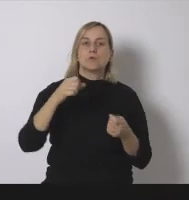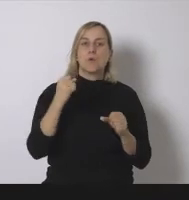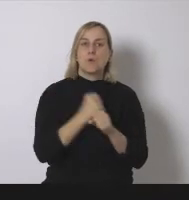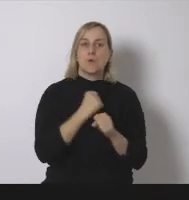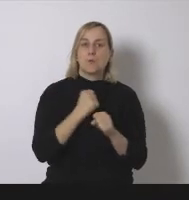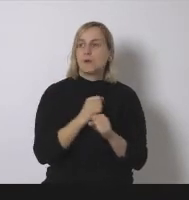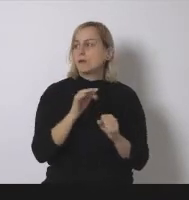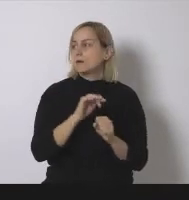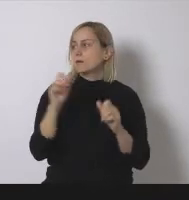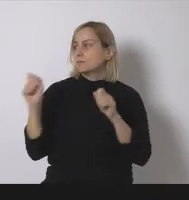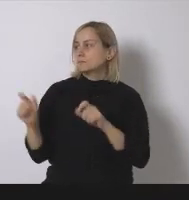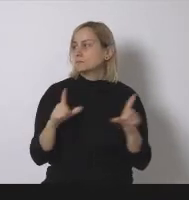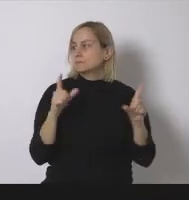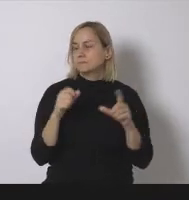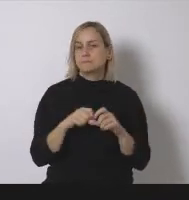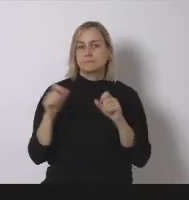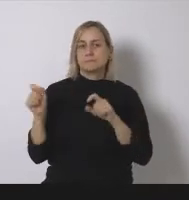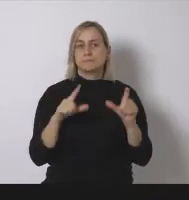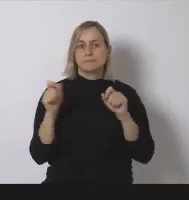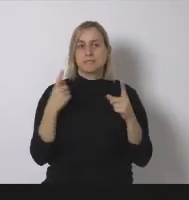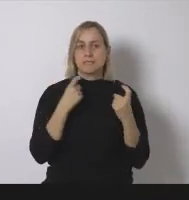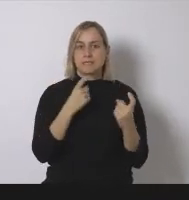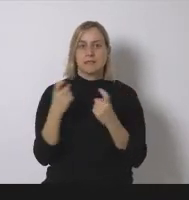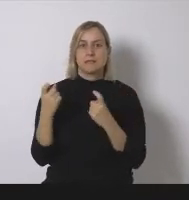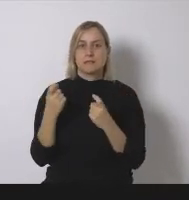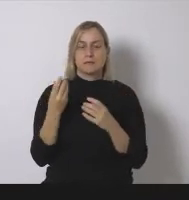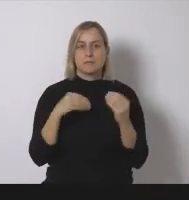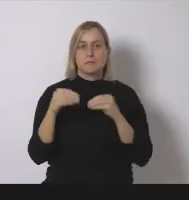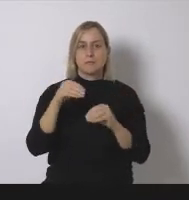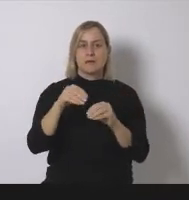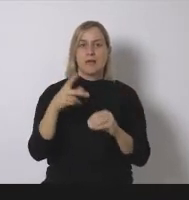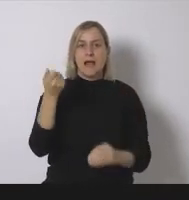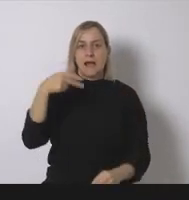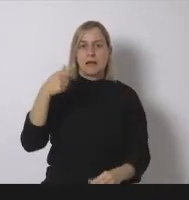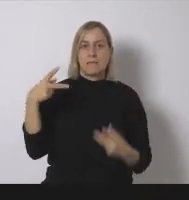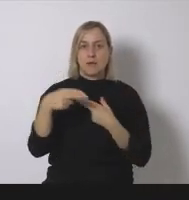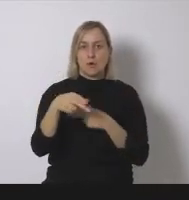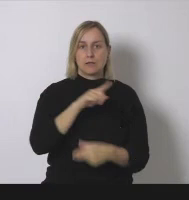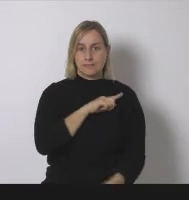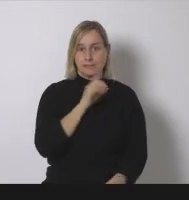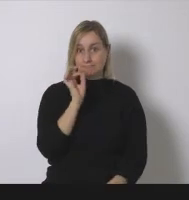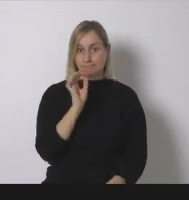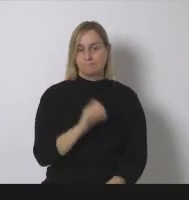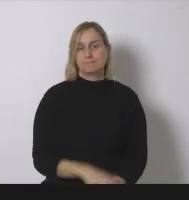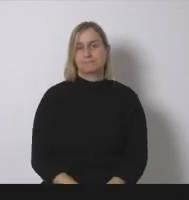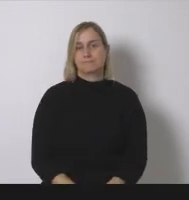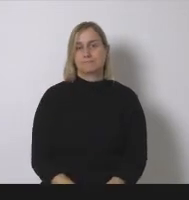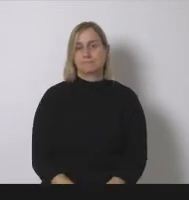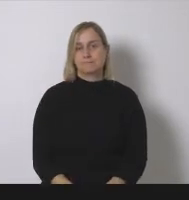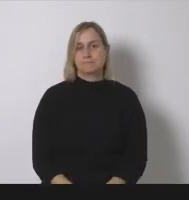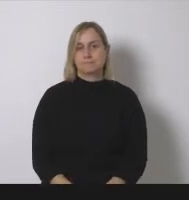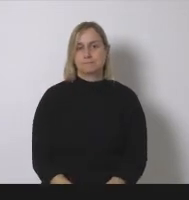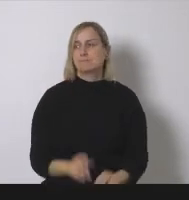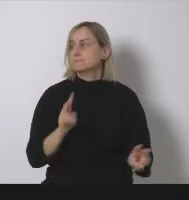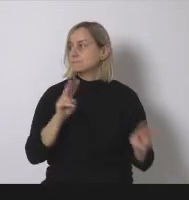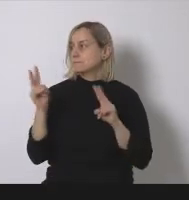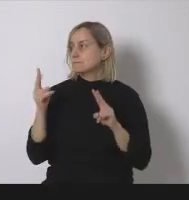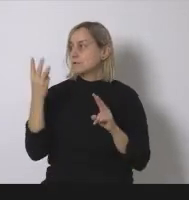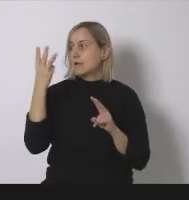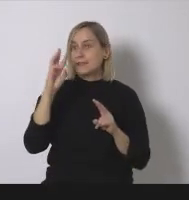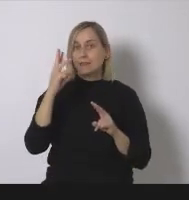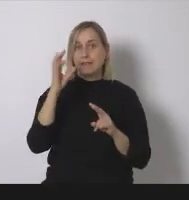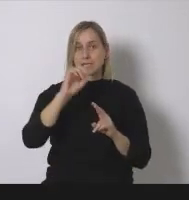ahora me cortas pero voy a a tardar solo 30 segundos esta sería la